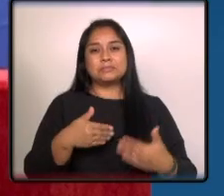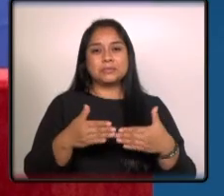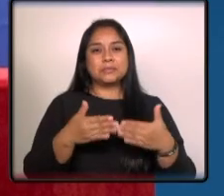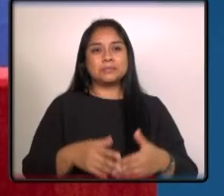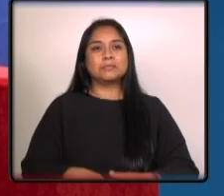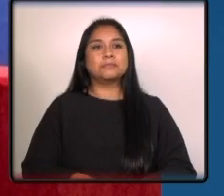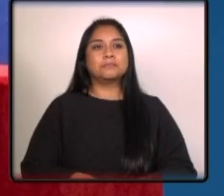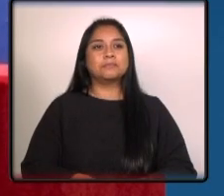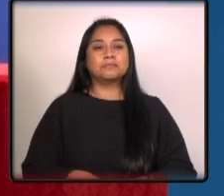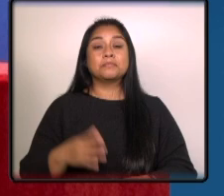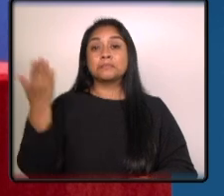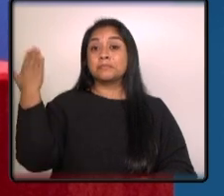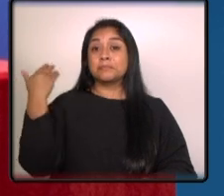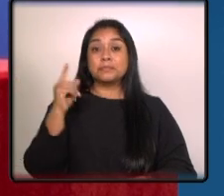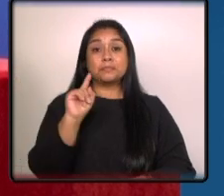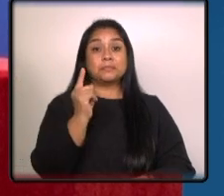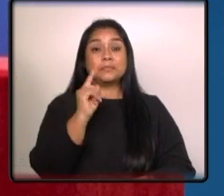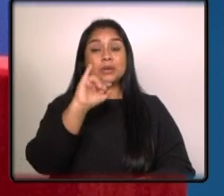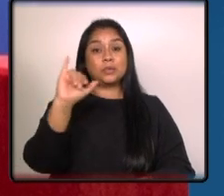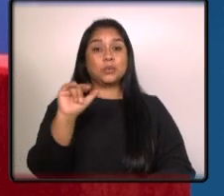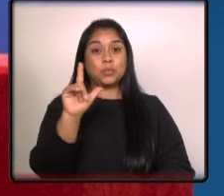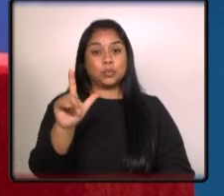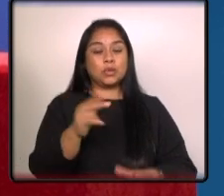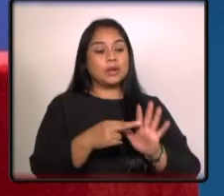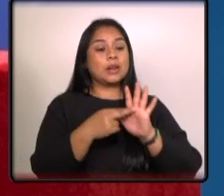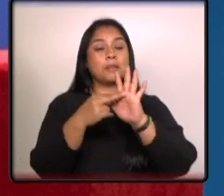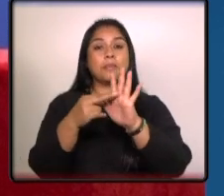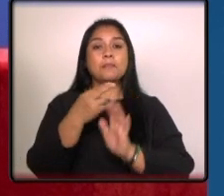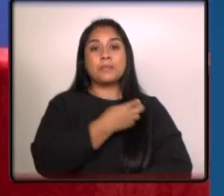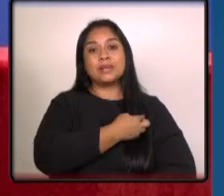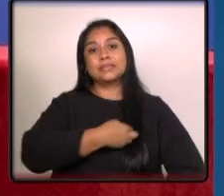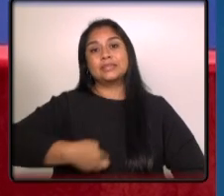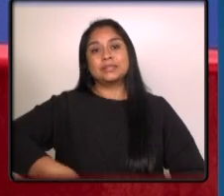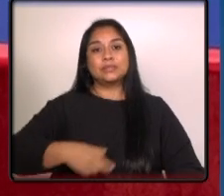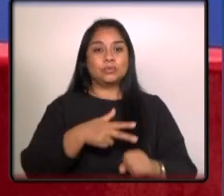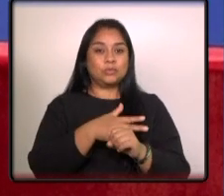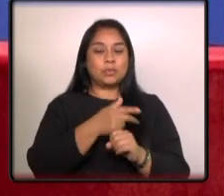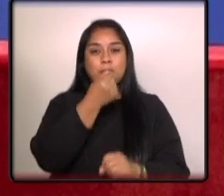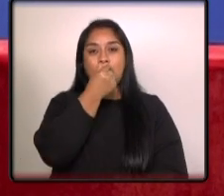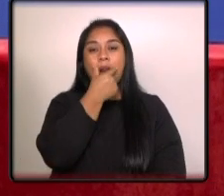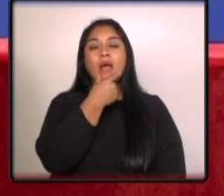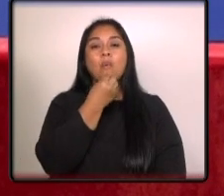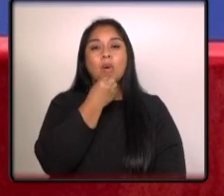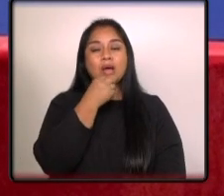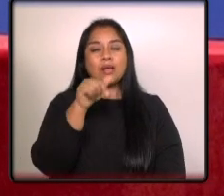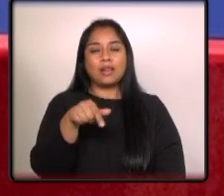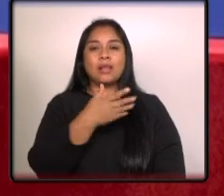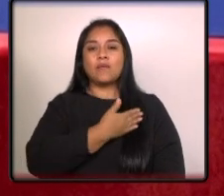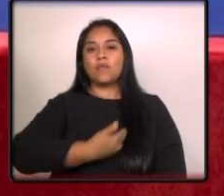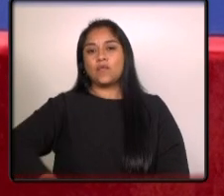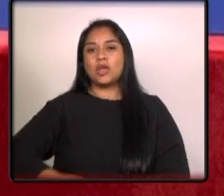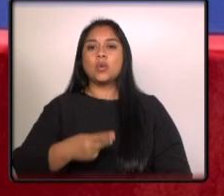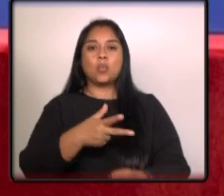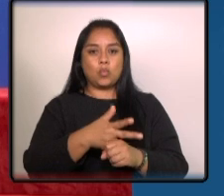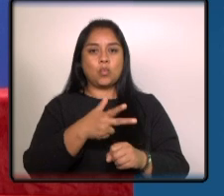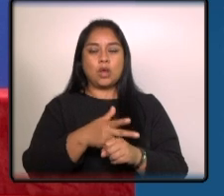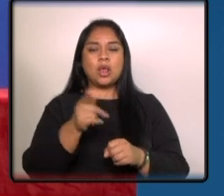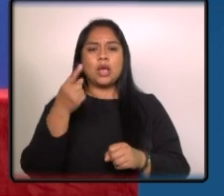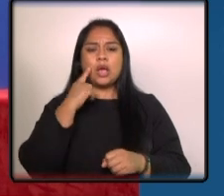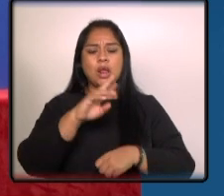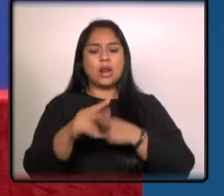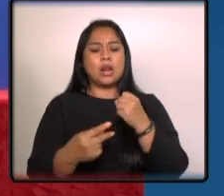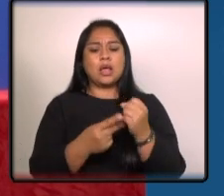el pasado primero de julio en representación del presidente de guatemala bernardo arevalo y del gobierno que lidera la